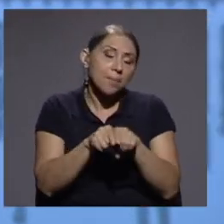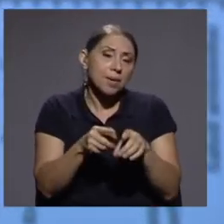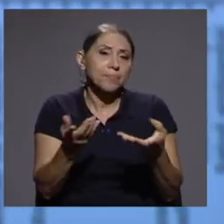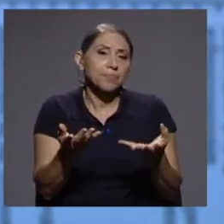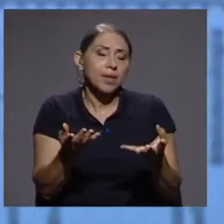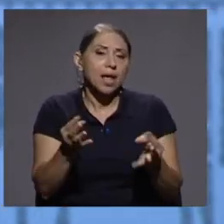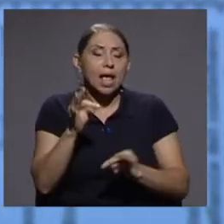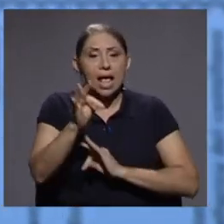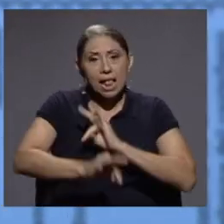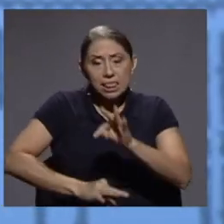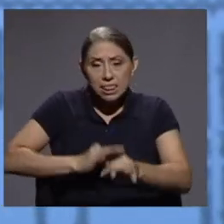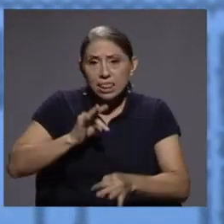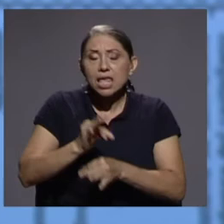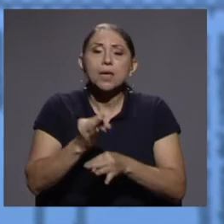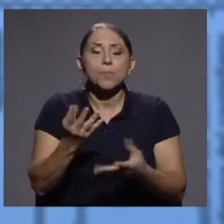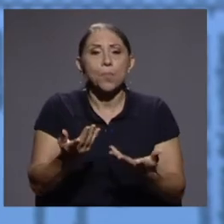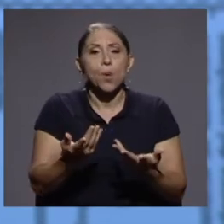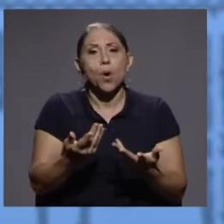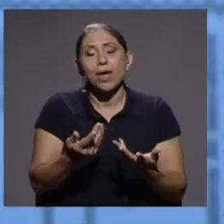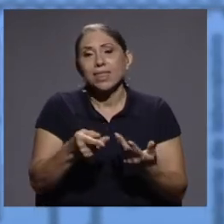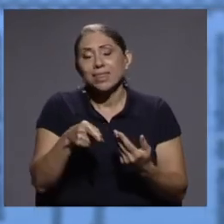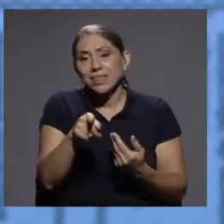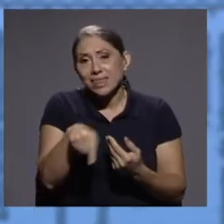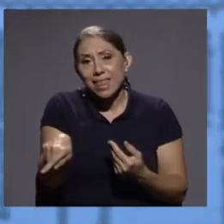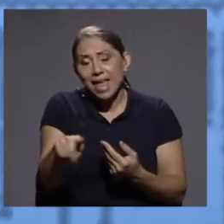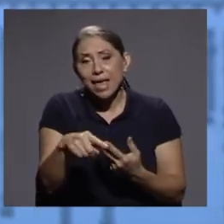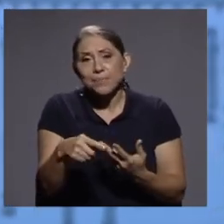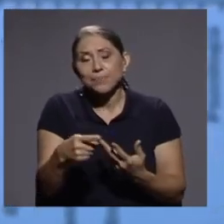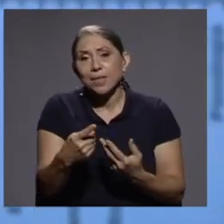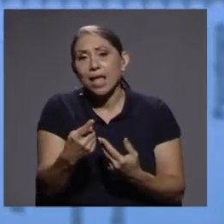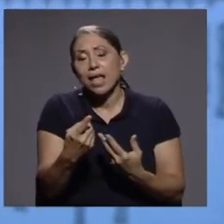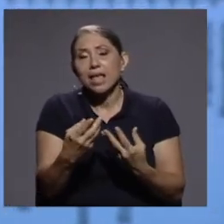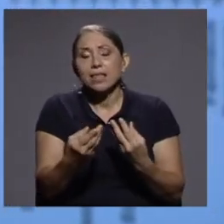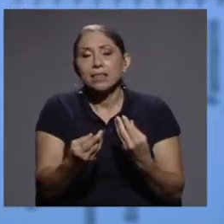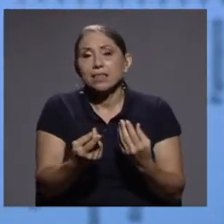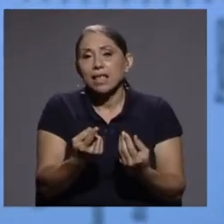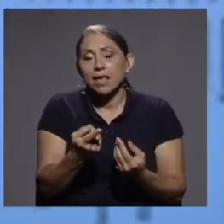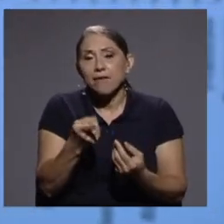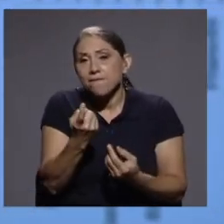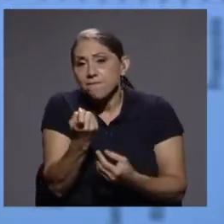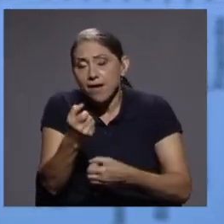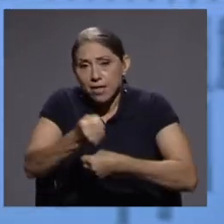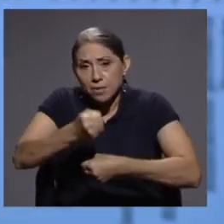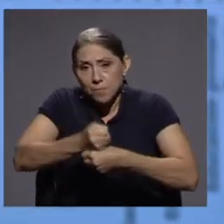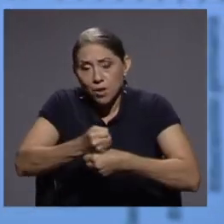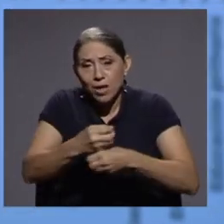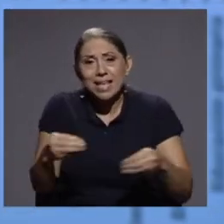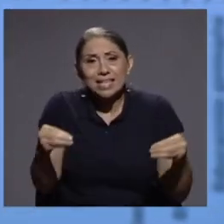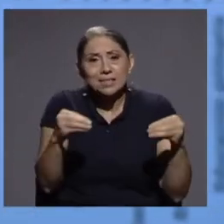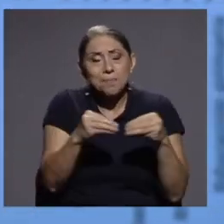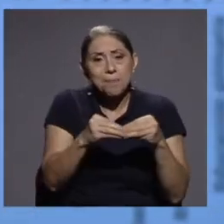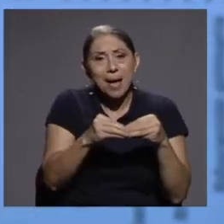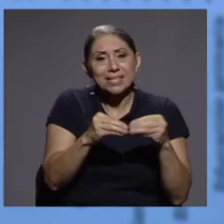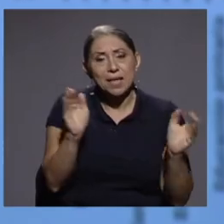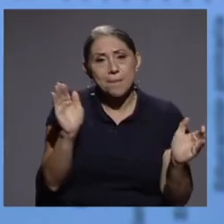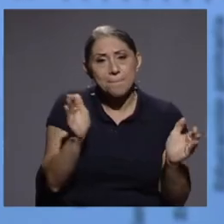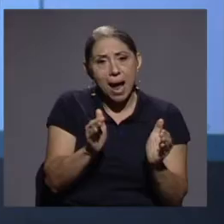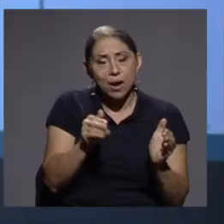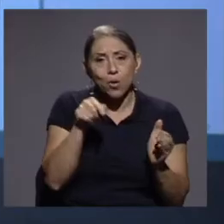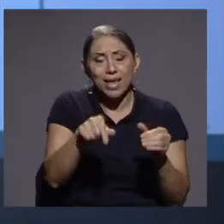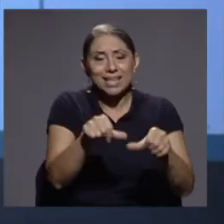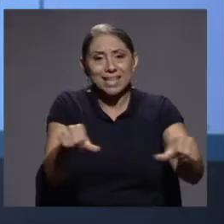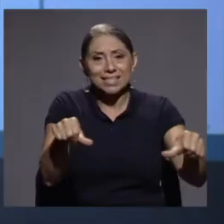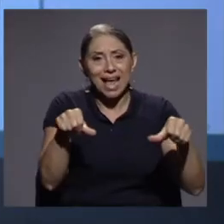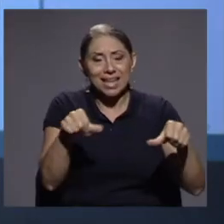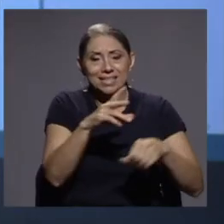tiende a ser relativamente más bajo, en particular en el mercado costarricense en estas áreas,